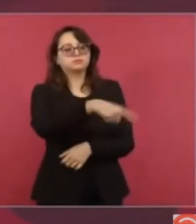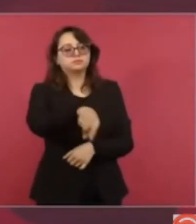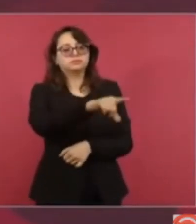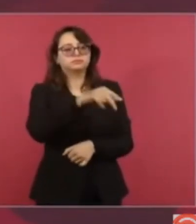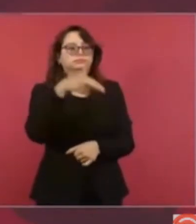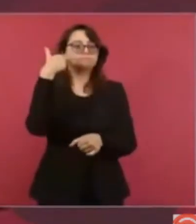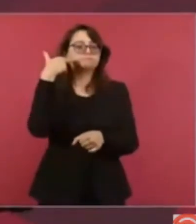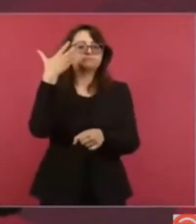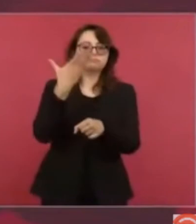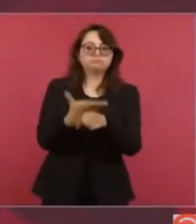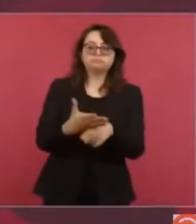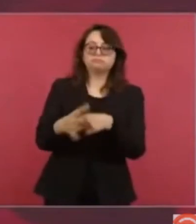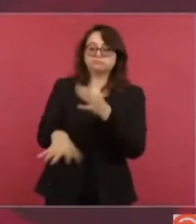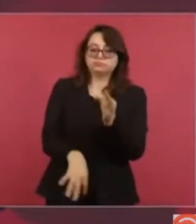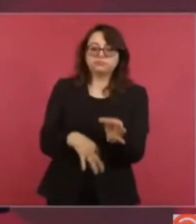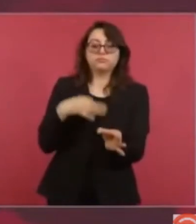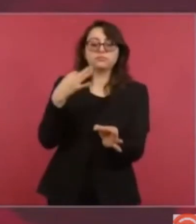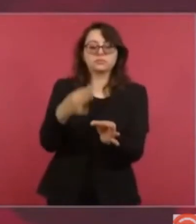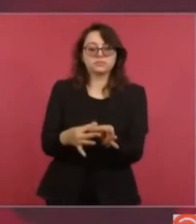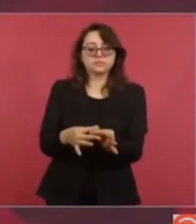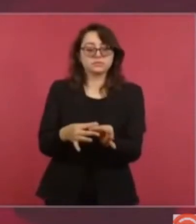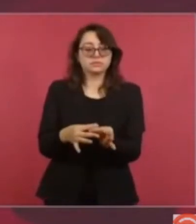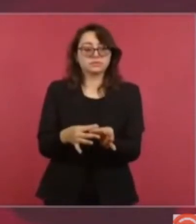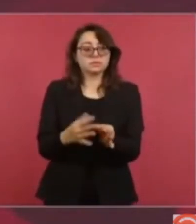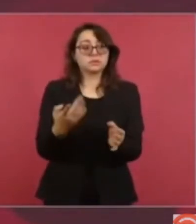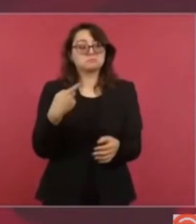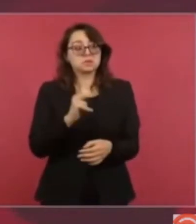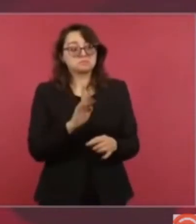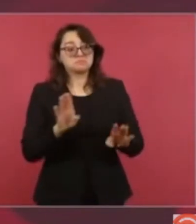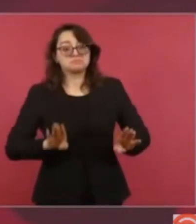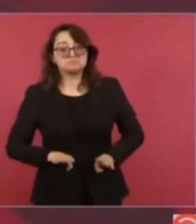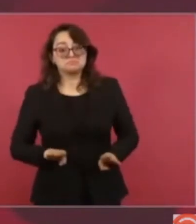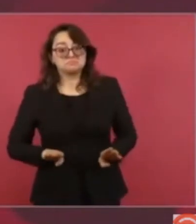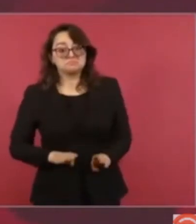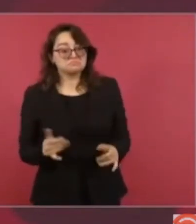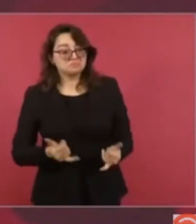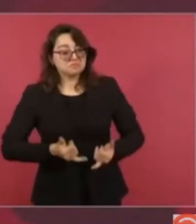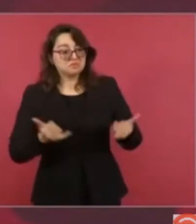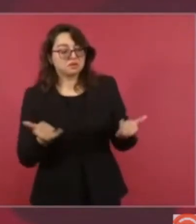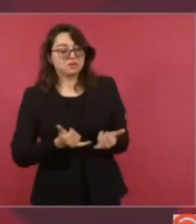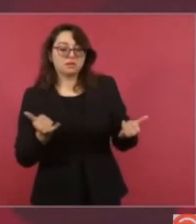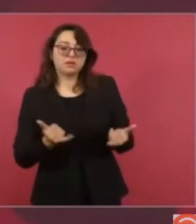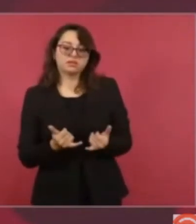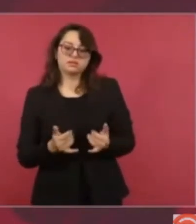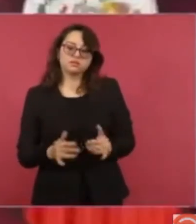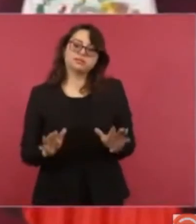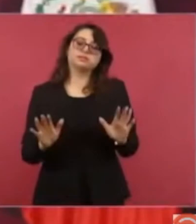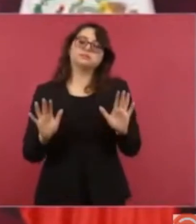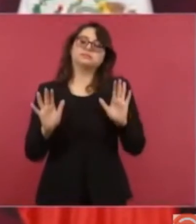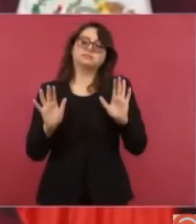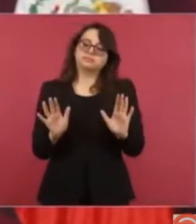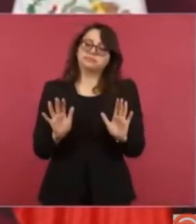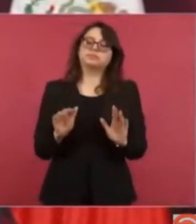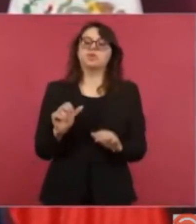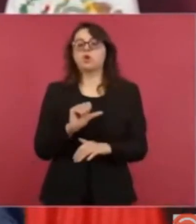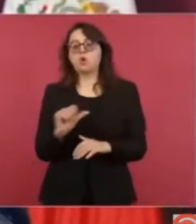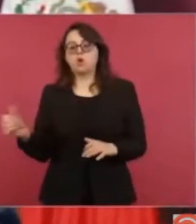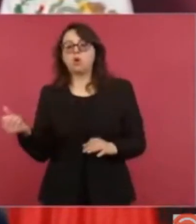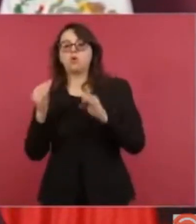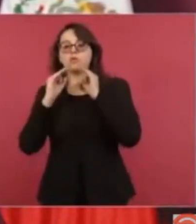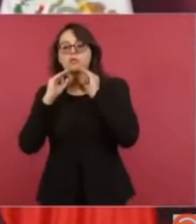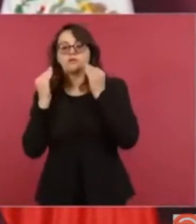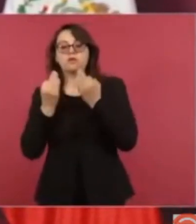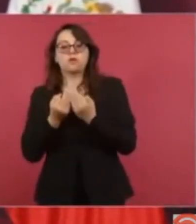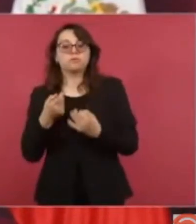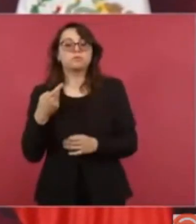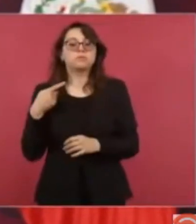disposición de la empresa. Pero, afortunadamente, y esto lo